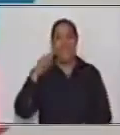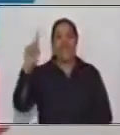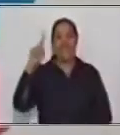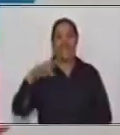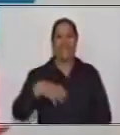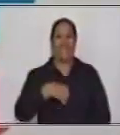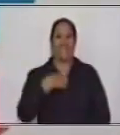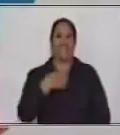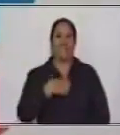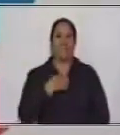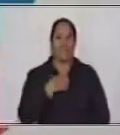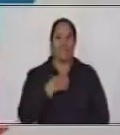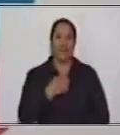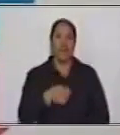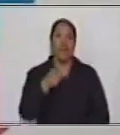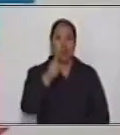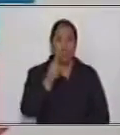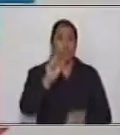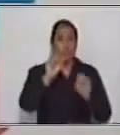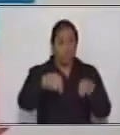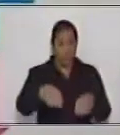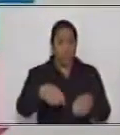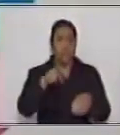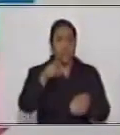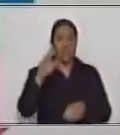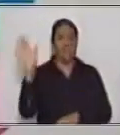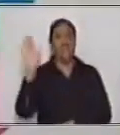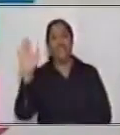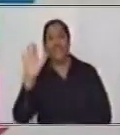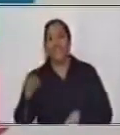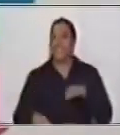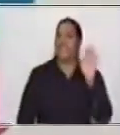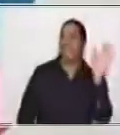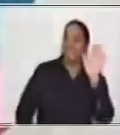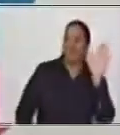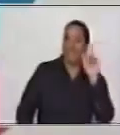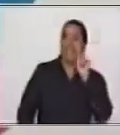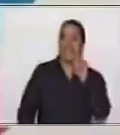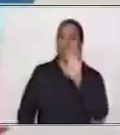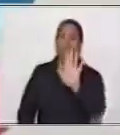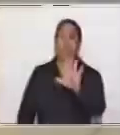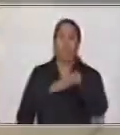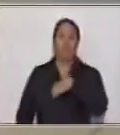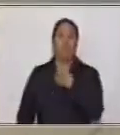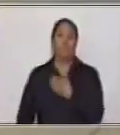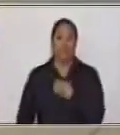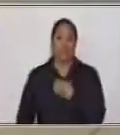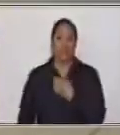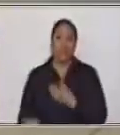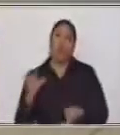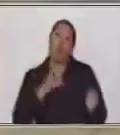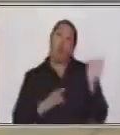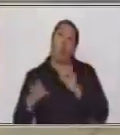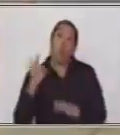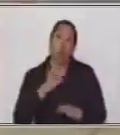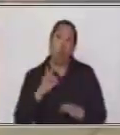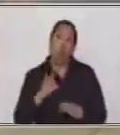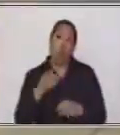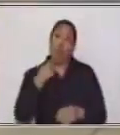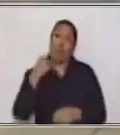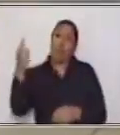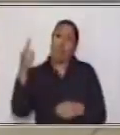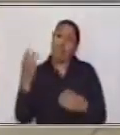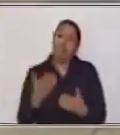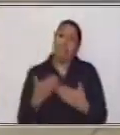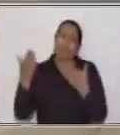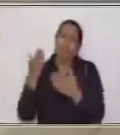Maestro. Tienes oportunidad para saludar a alguno de tus maestros. O si no, enviarles un fuerte